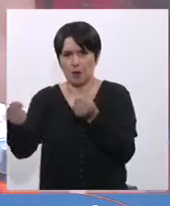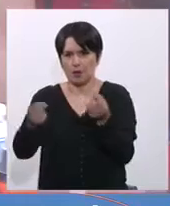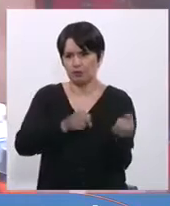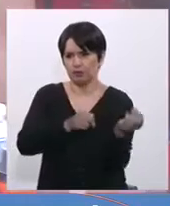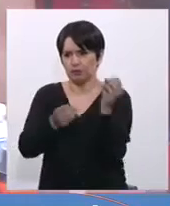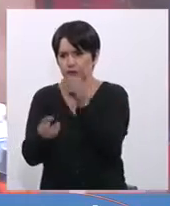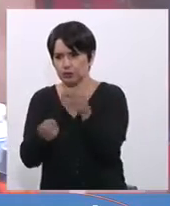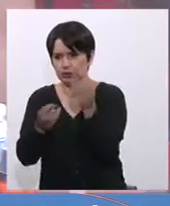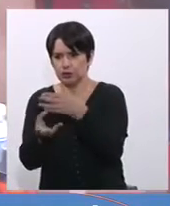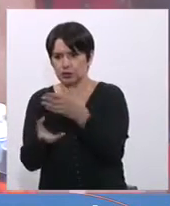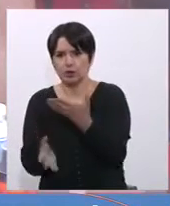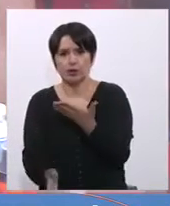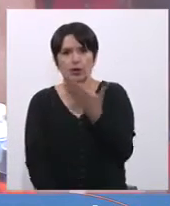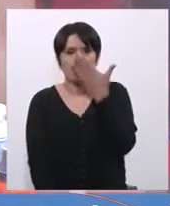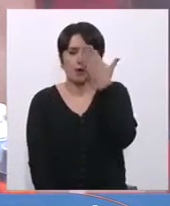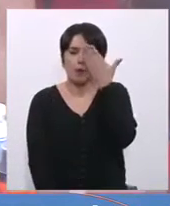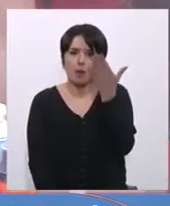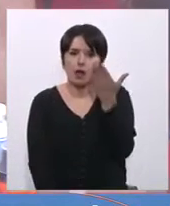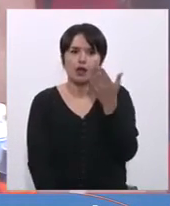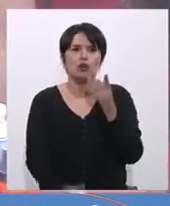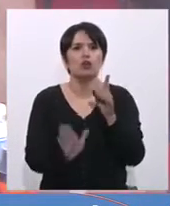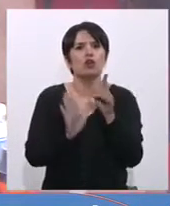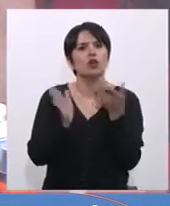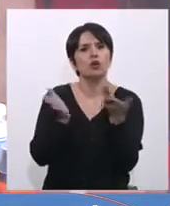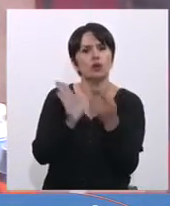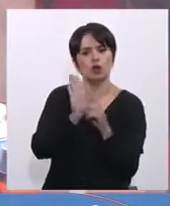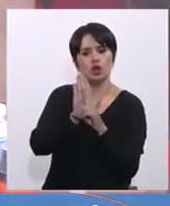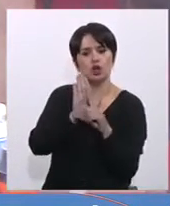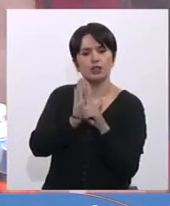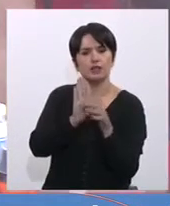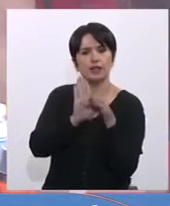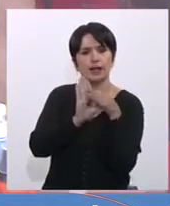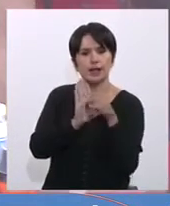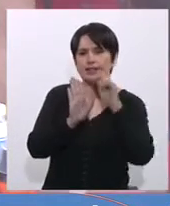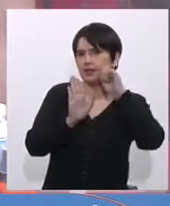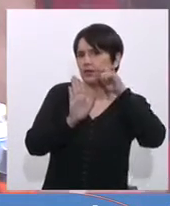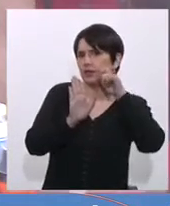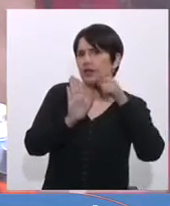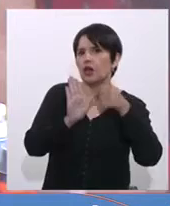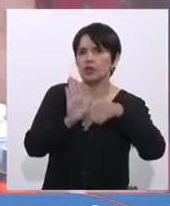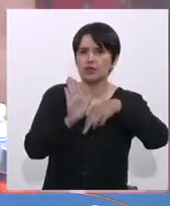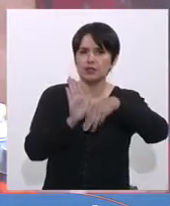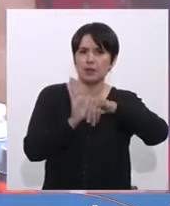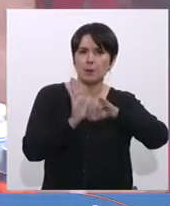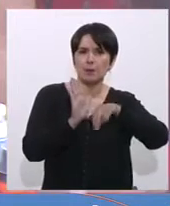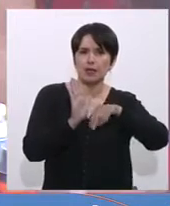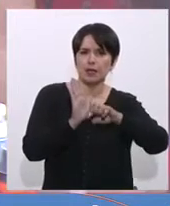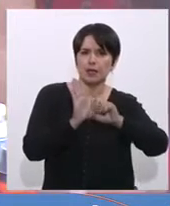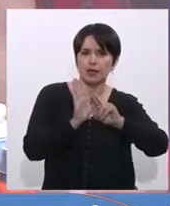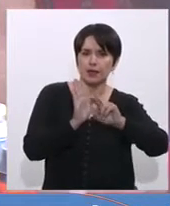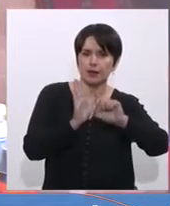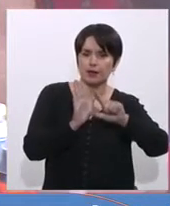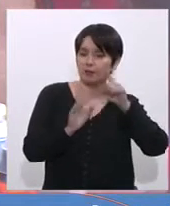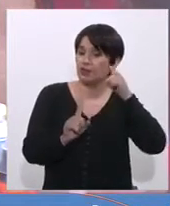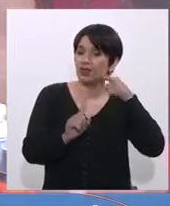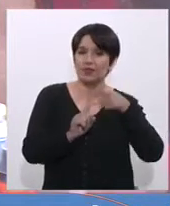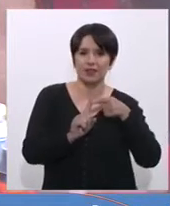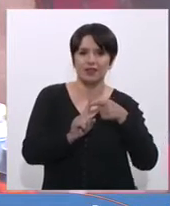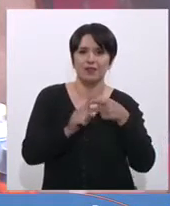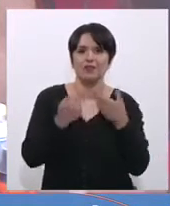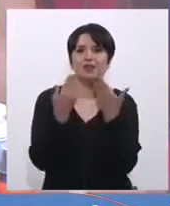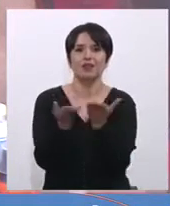opaco respecto de la definición de la ley de ese mineral. Y por lo tanto lo que buscamos con esta indicación es generar mayor